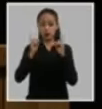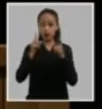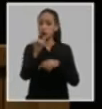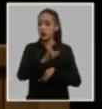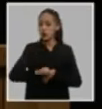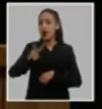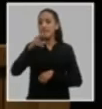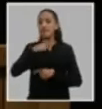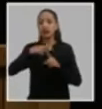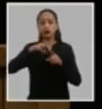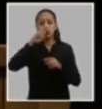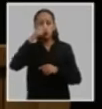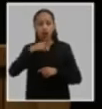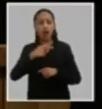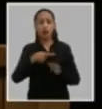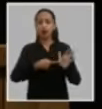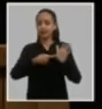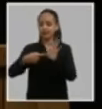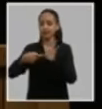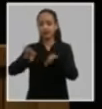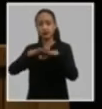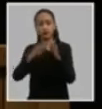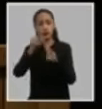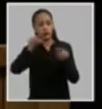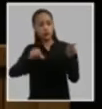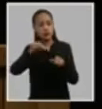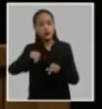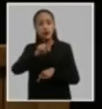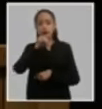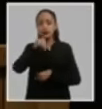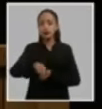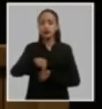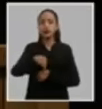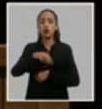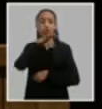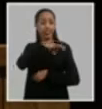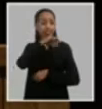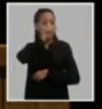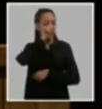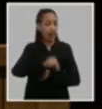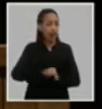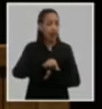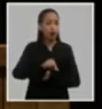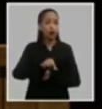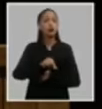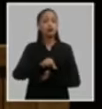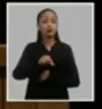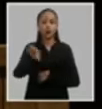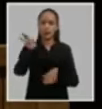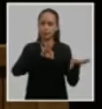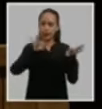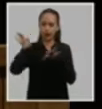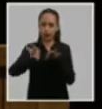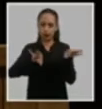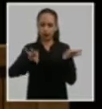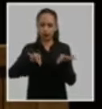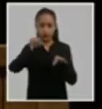Machado Ventura segundo secretario compañero de la presidencia delegados y delegados invitados